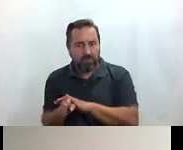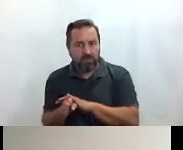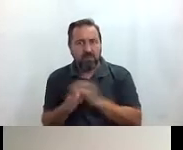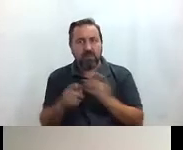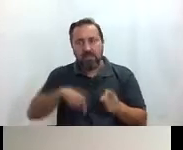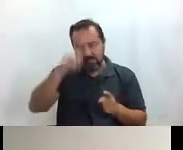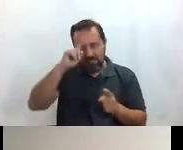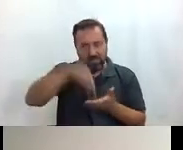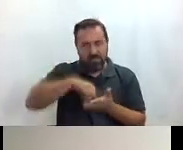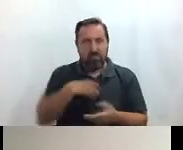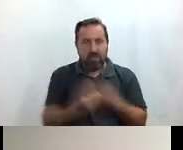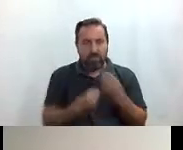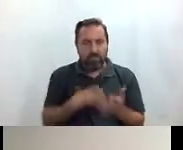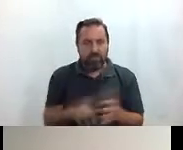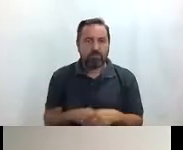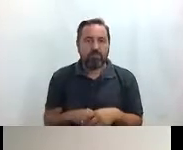en Madrid.